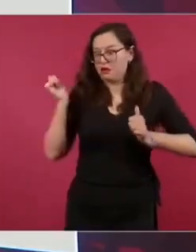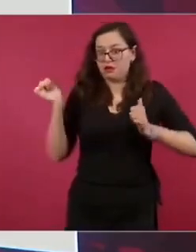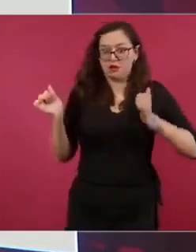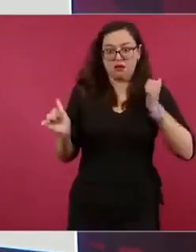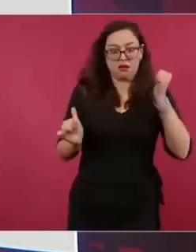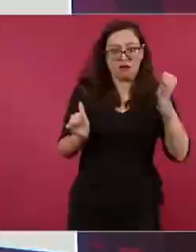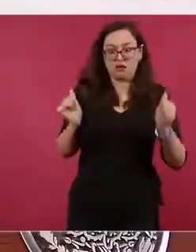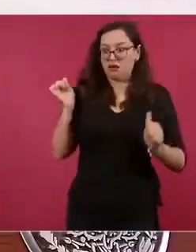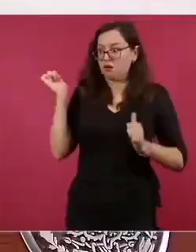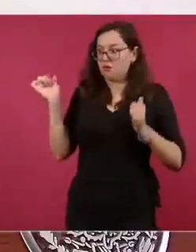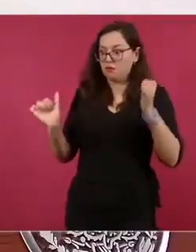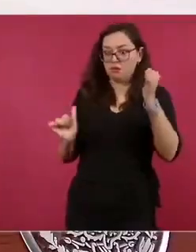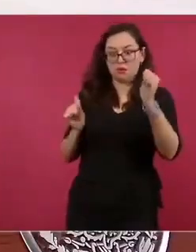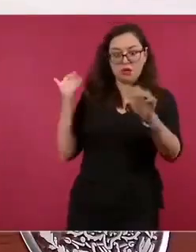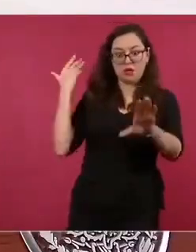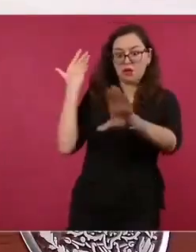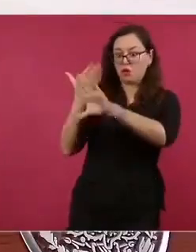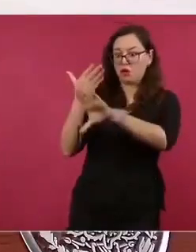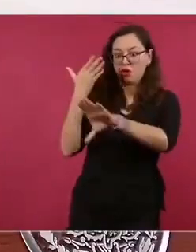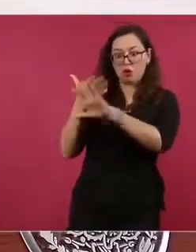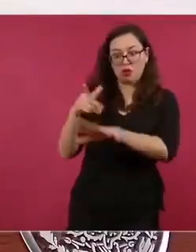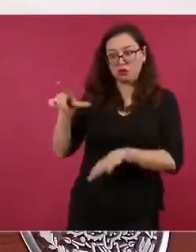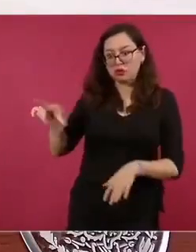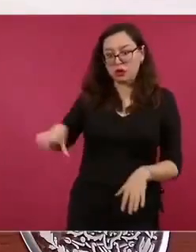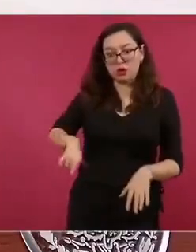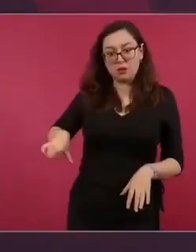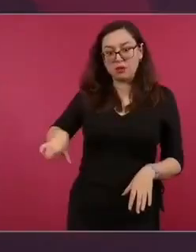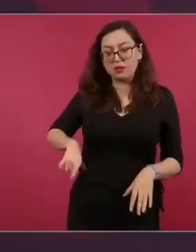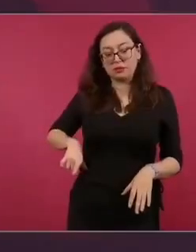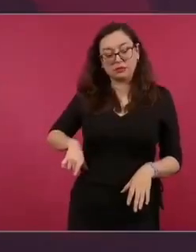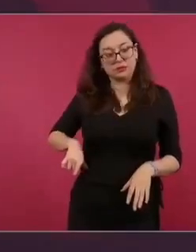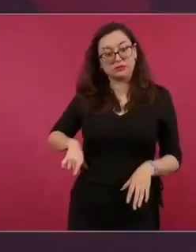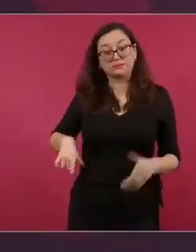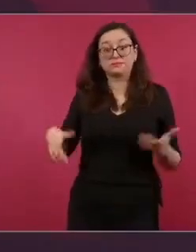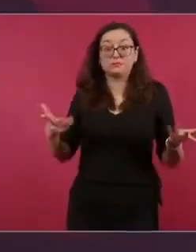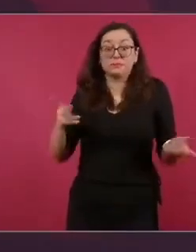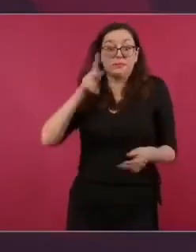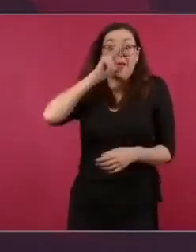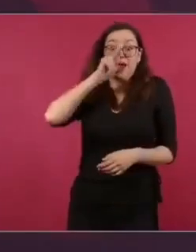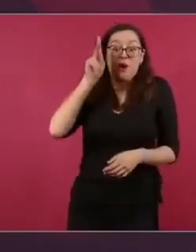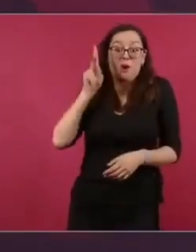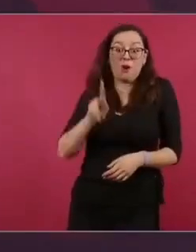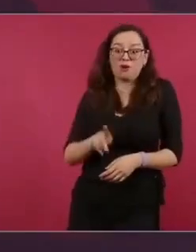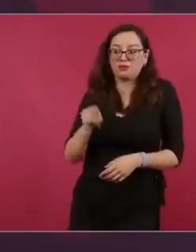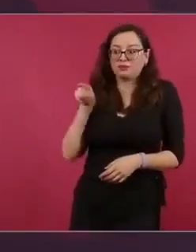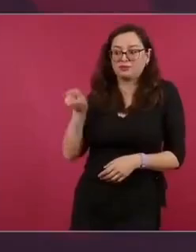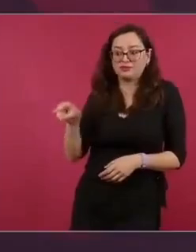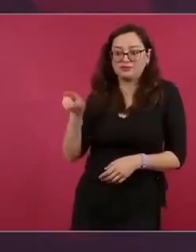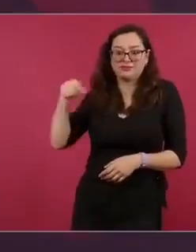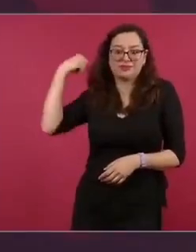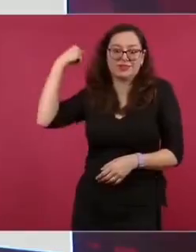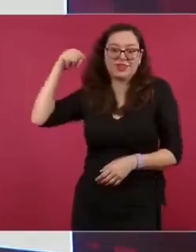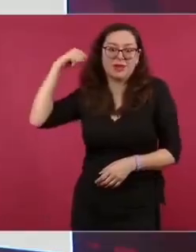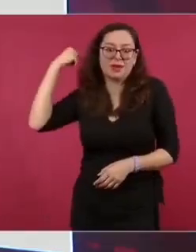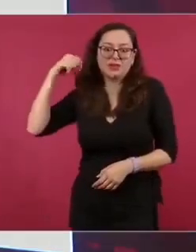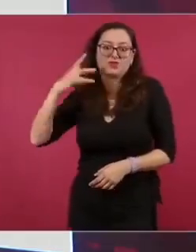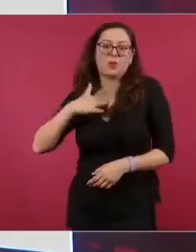pues los corruptos están muy enojados.